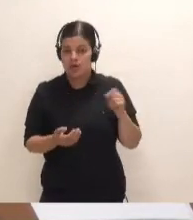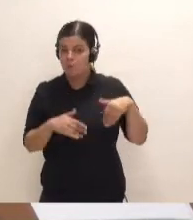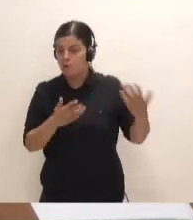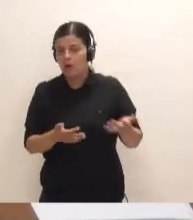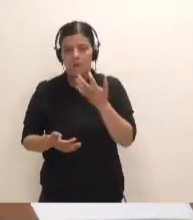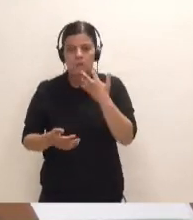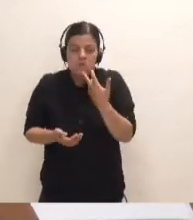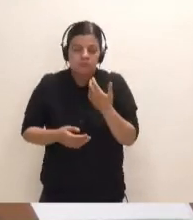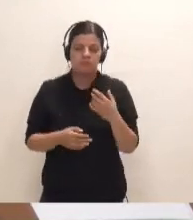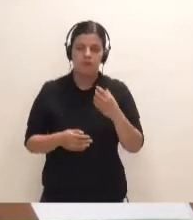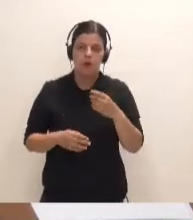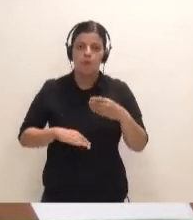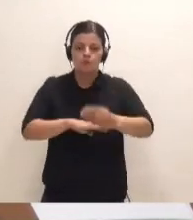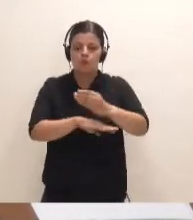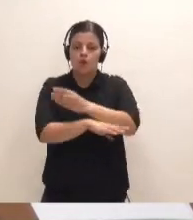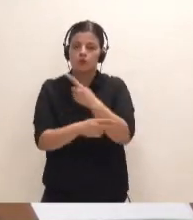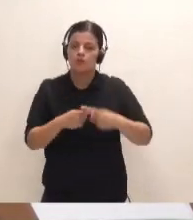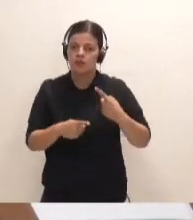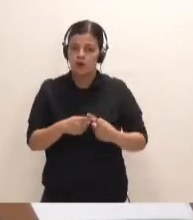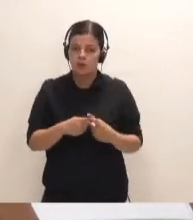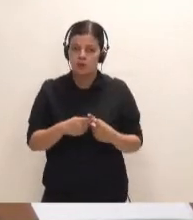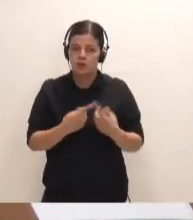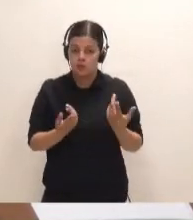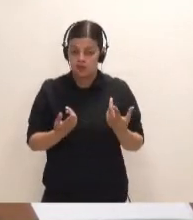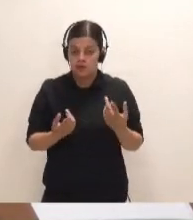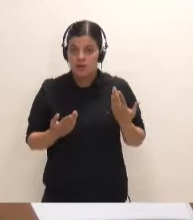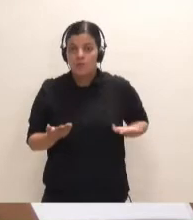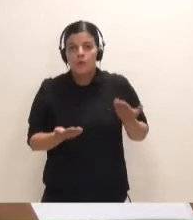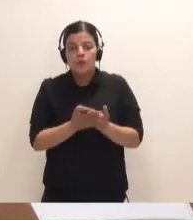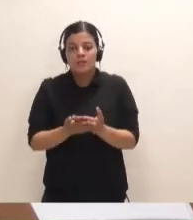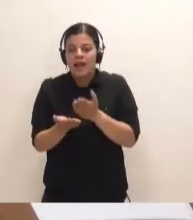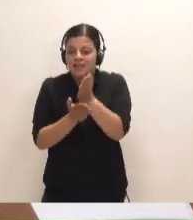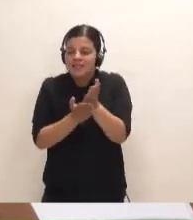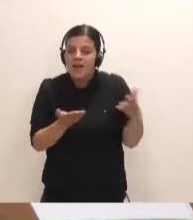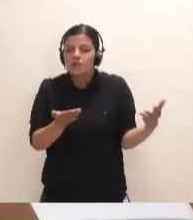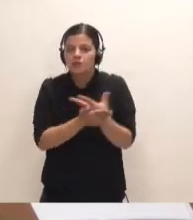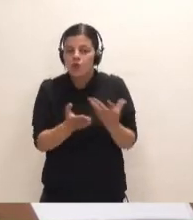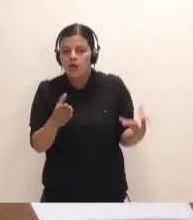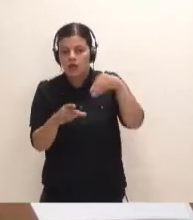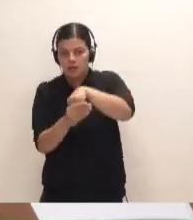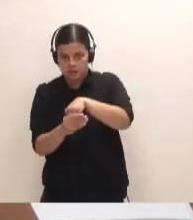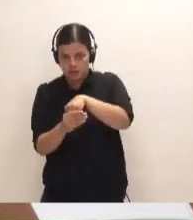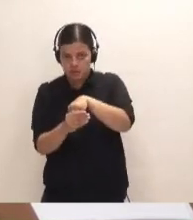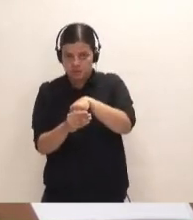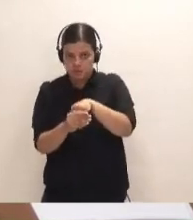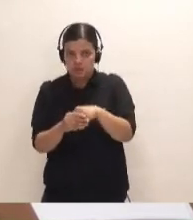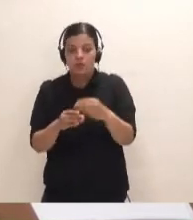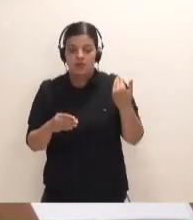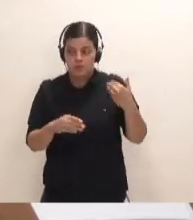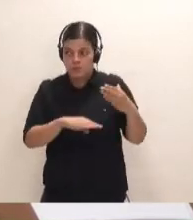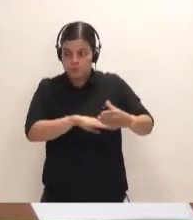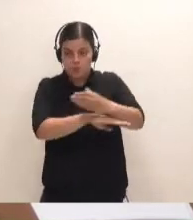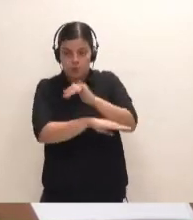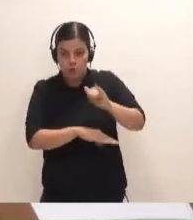dijo, bueno, el puerto de Santa Cruz. La propuesta era que incluyéramos todas las posibles alternativas y todas las instalaciones portuarias que